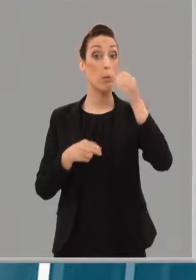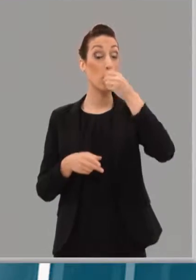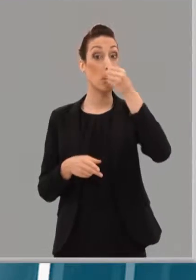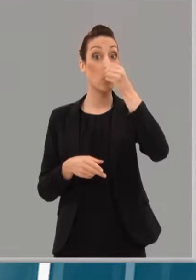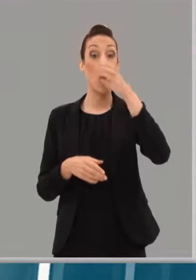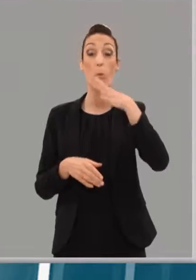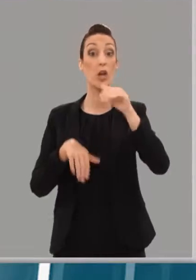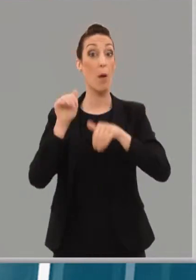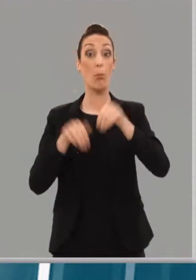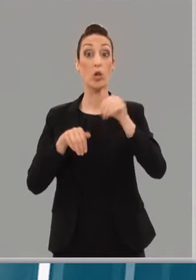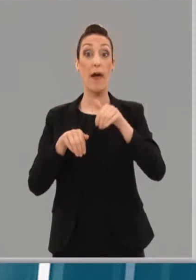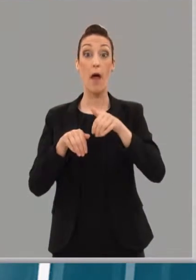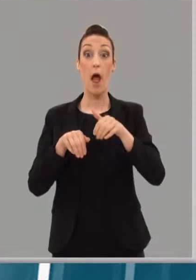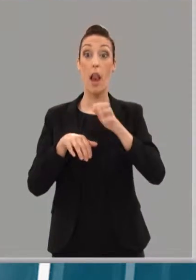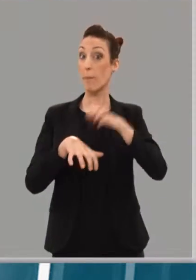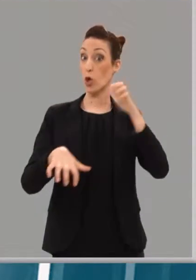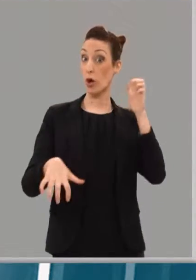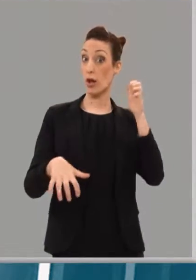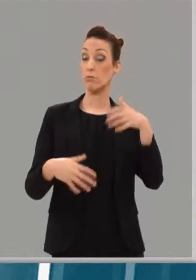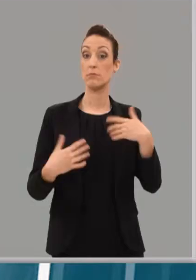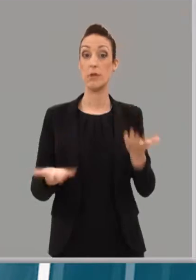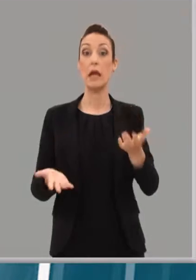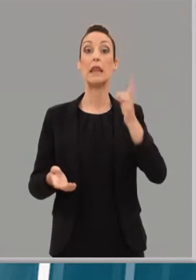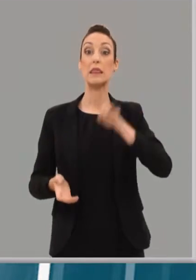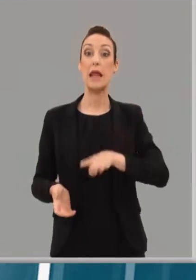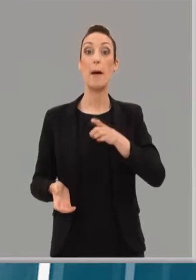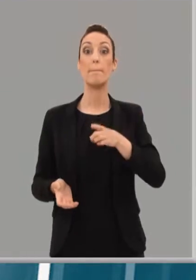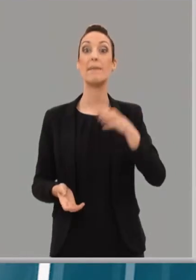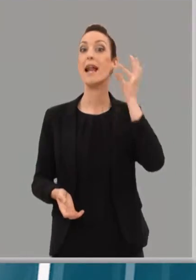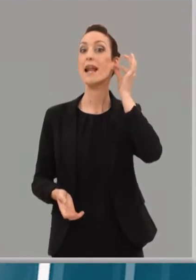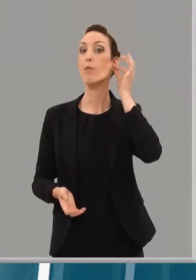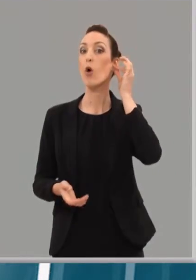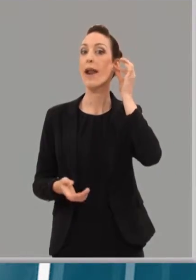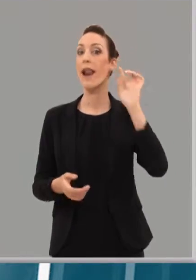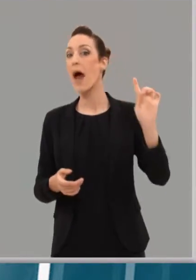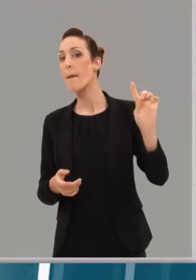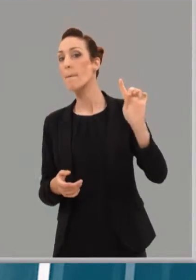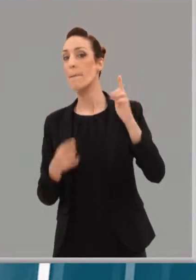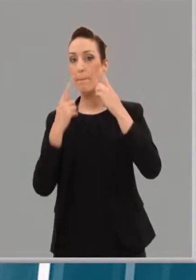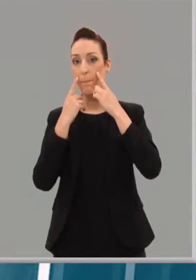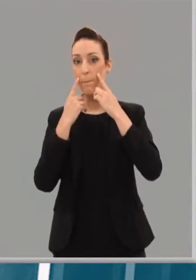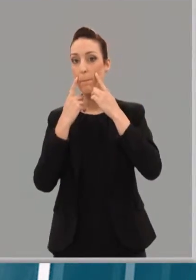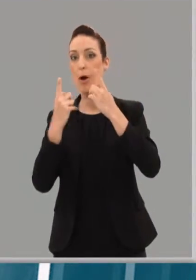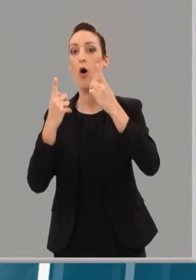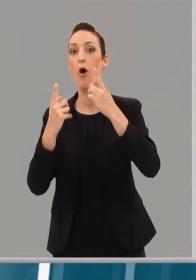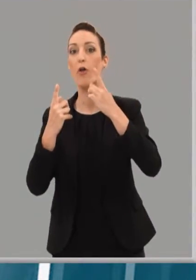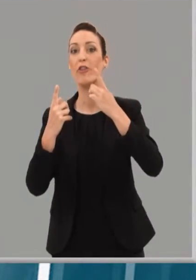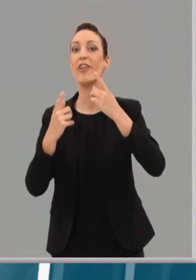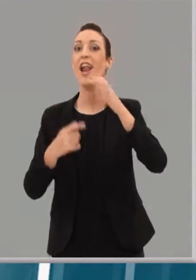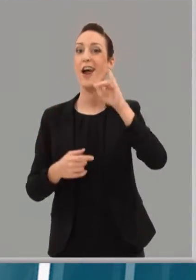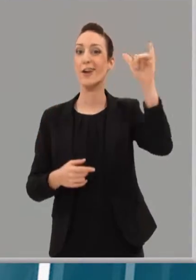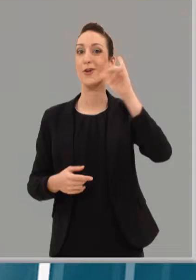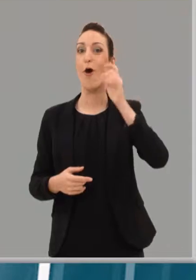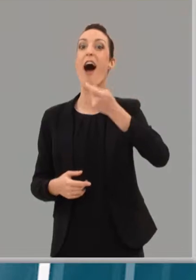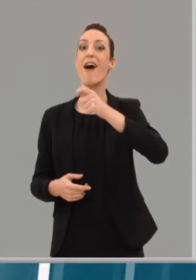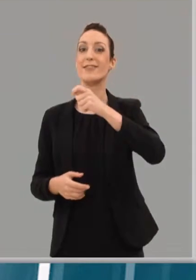fuerza más votada. También se ha referido a la importancia de convertirse en la primera mujer en obtener la llave de la presidencia en La Rioja. Afirma